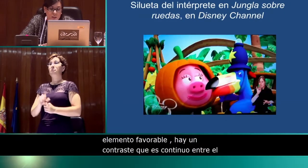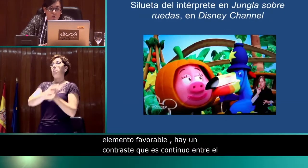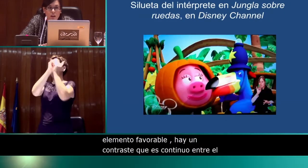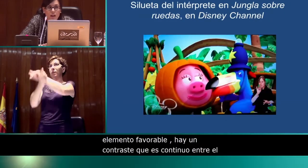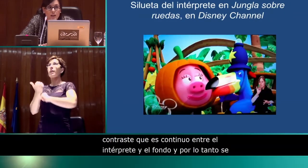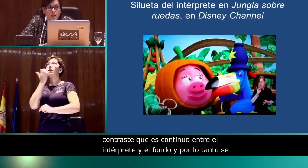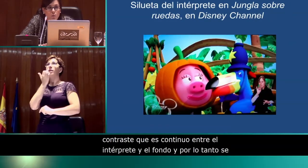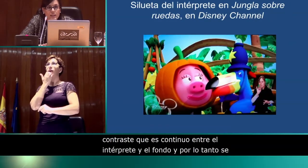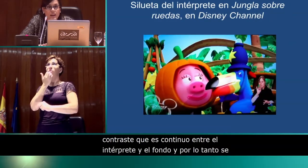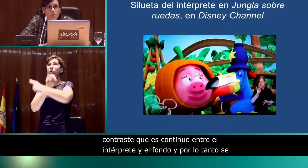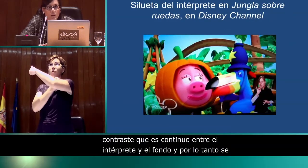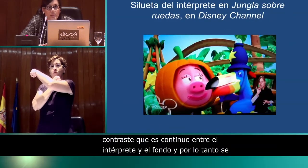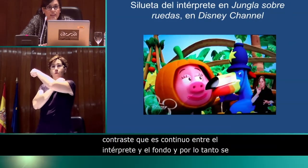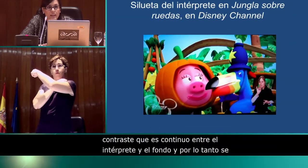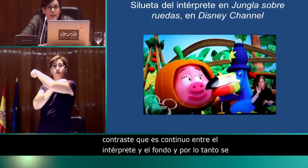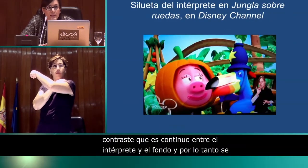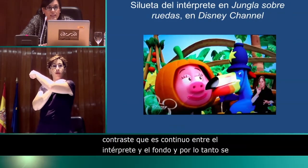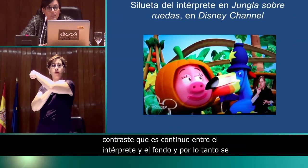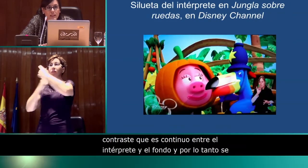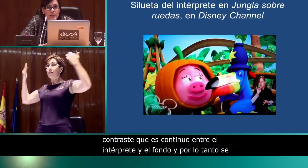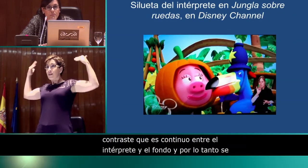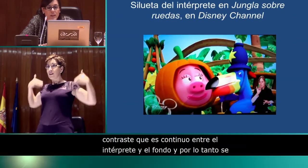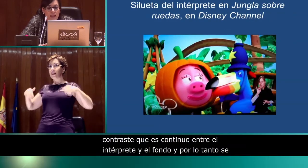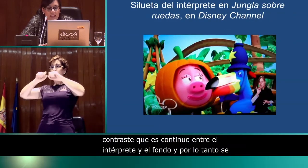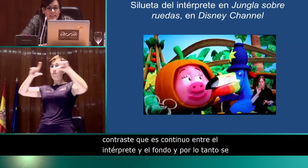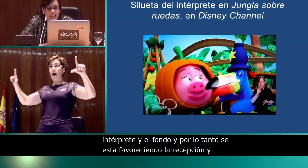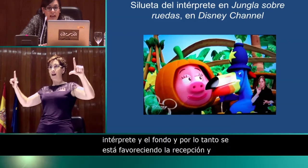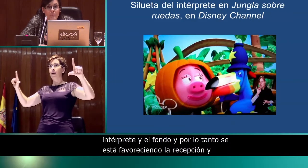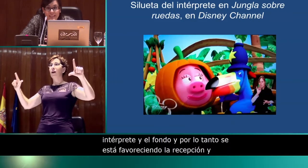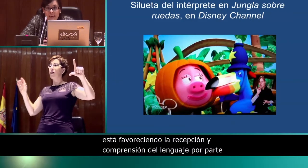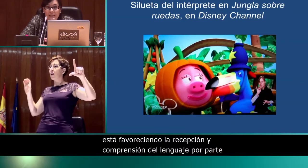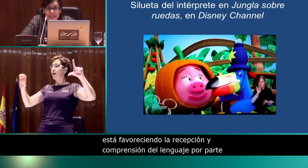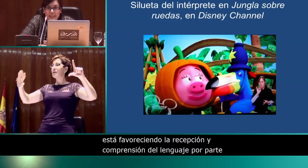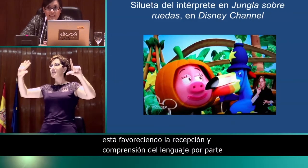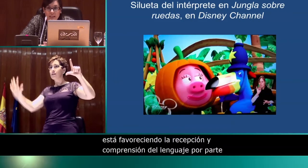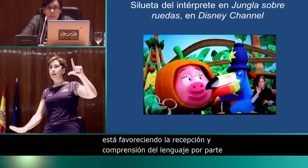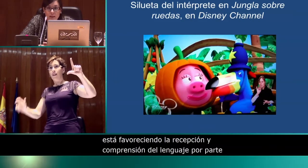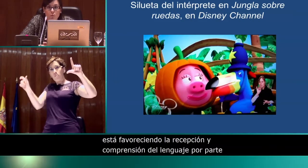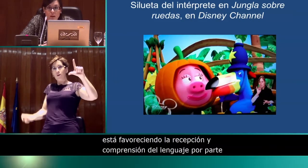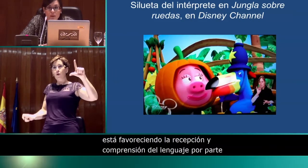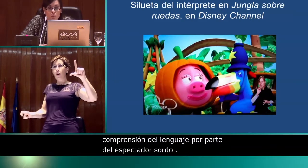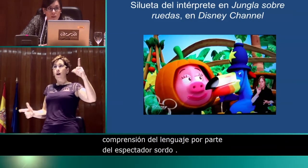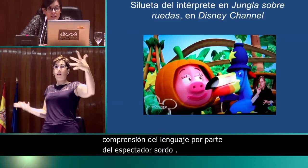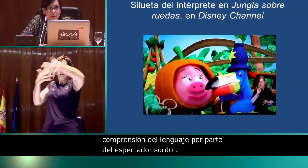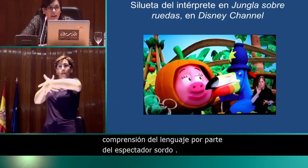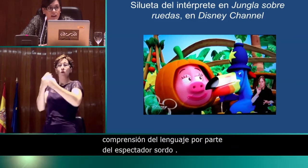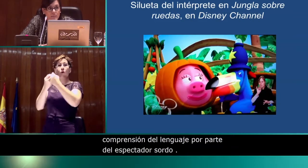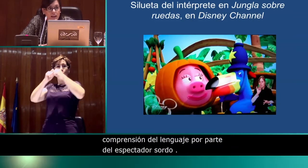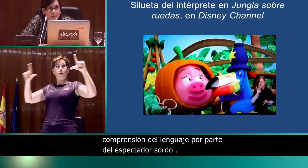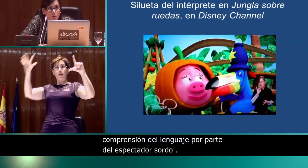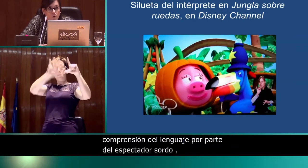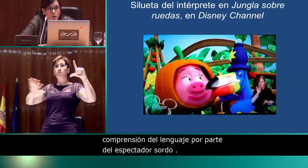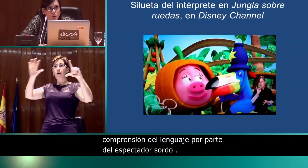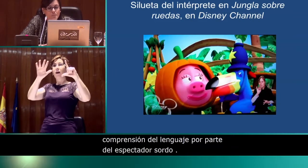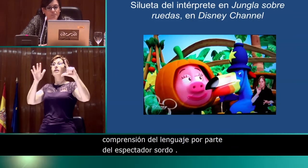encuentra con la silueta solamente del intérprete es que, a pesar de que sí que se ve una mayor parte de la imagen